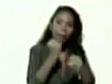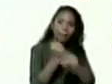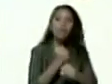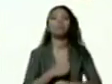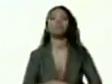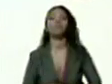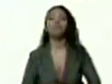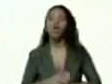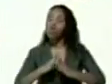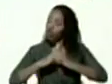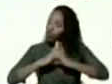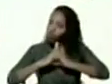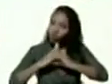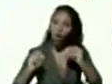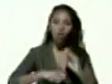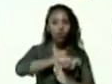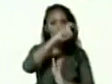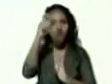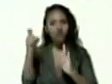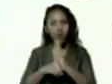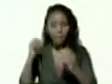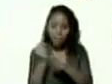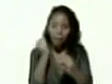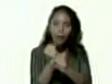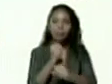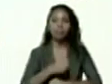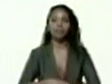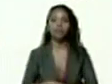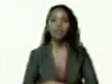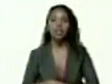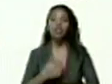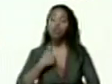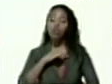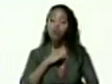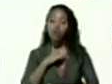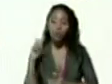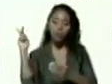todos y todas hemos llegado